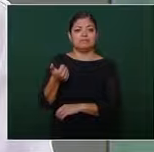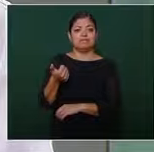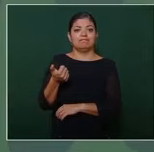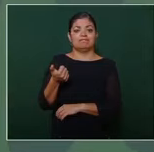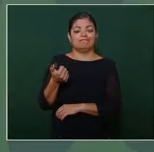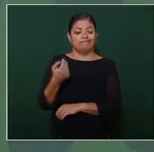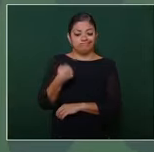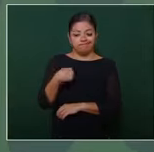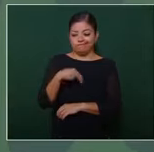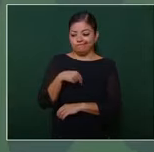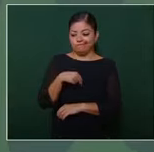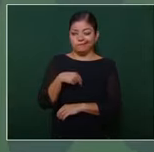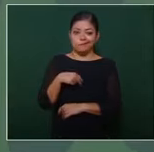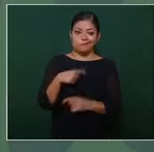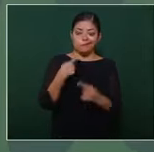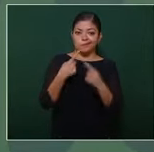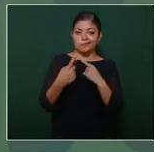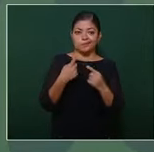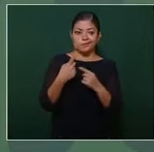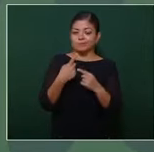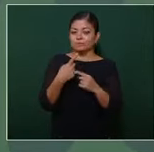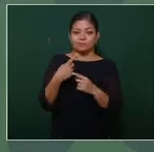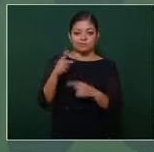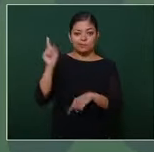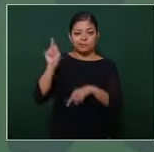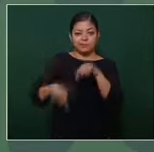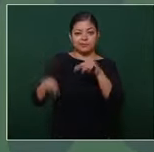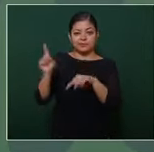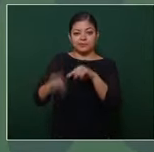estamos rehabilitando